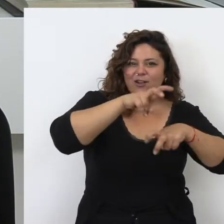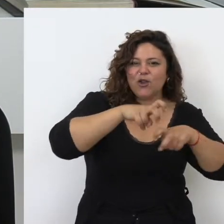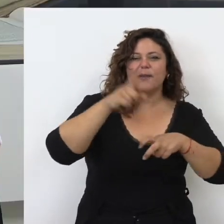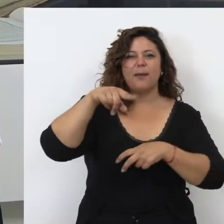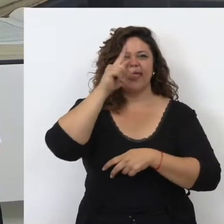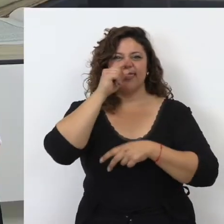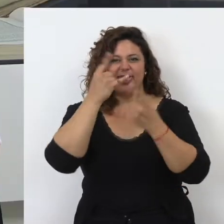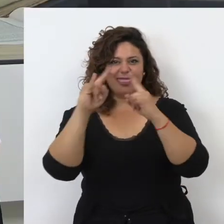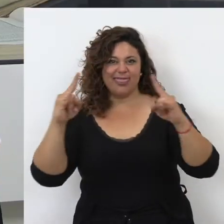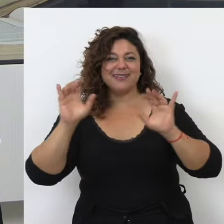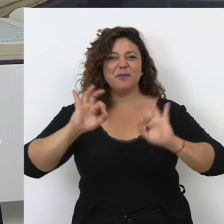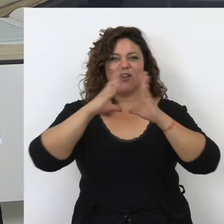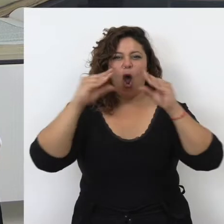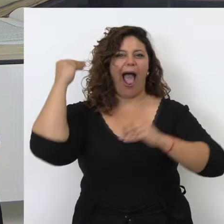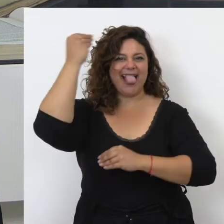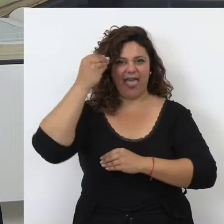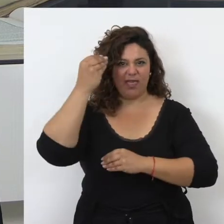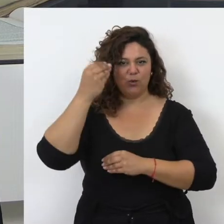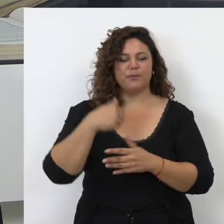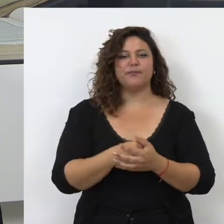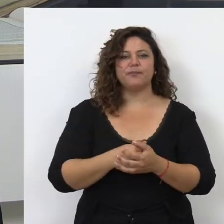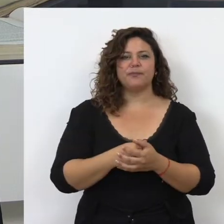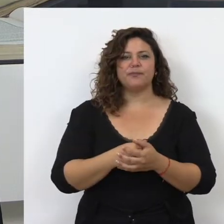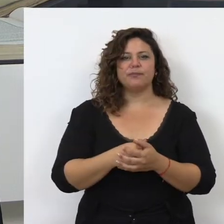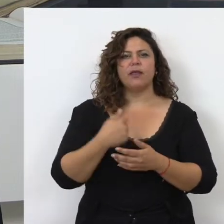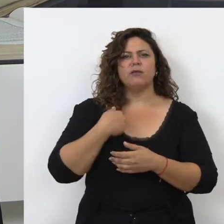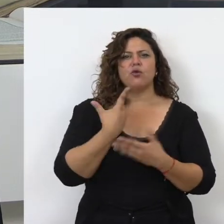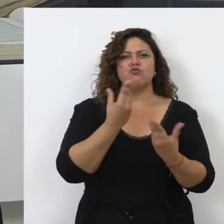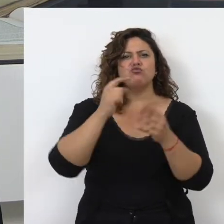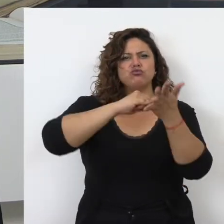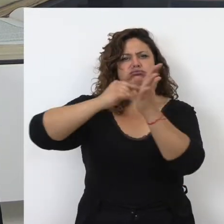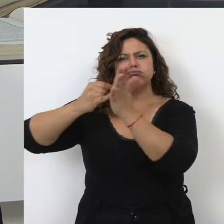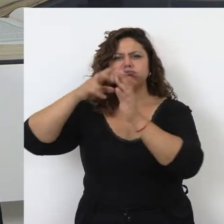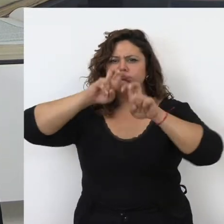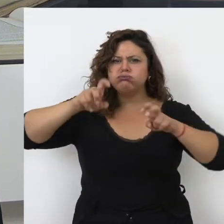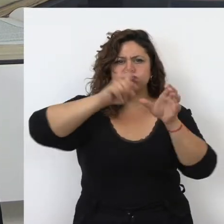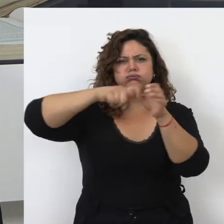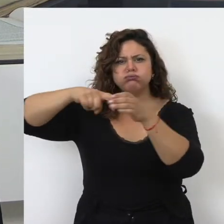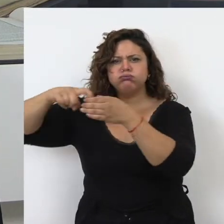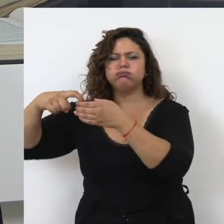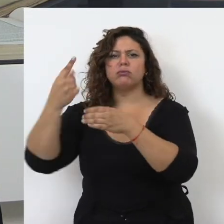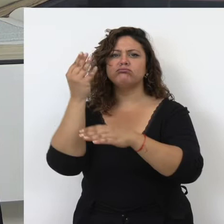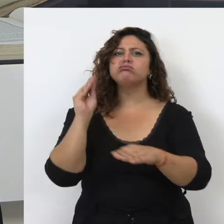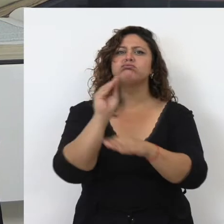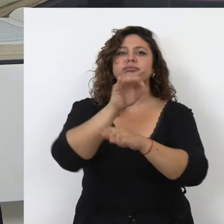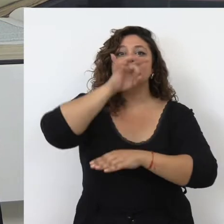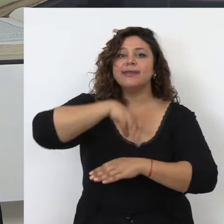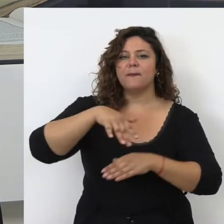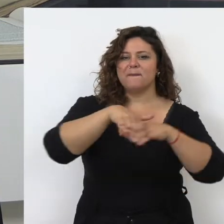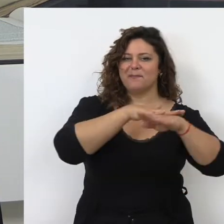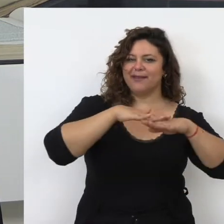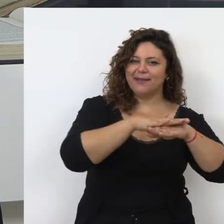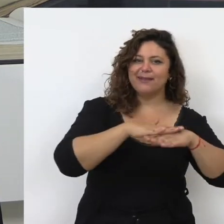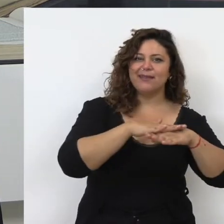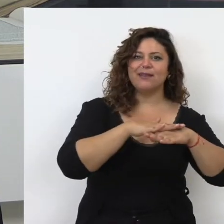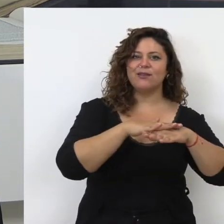-Ándalus. Dentro de ellas he sido miembro de bastantes proyectos de investigación financiados tanto